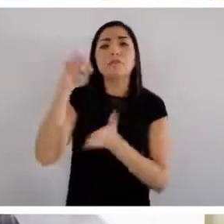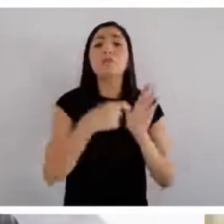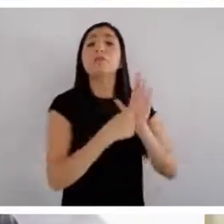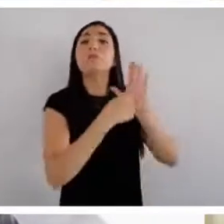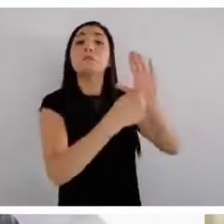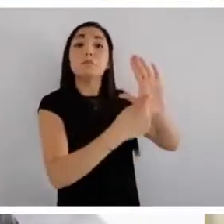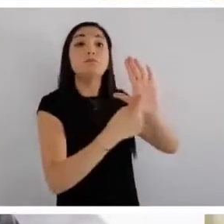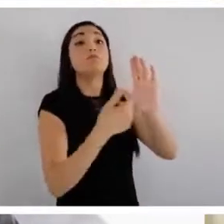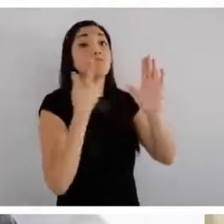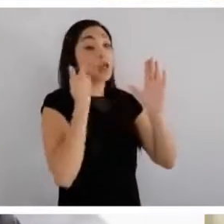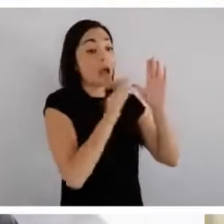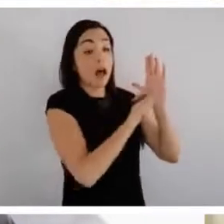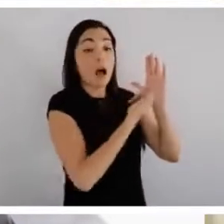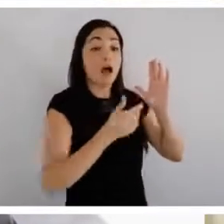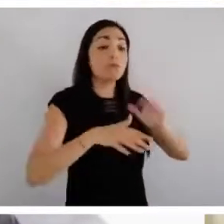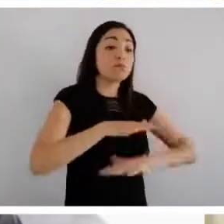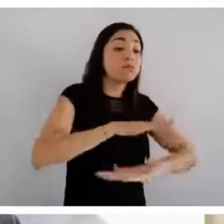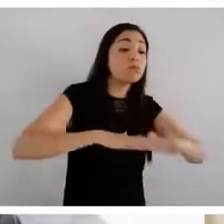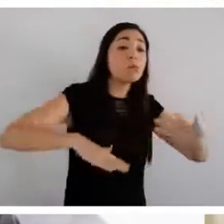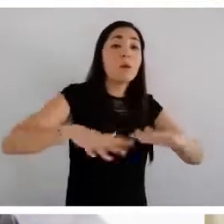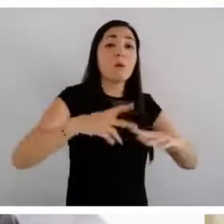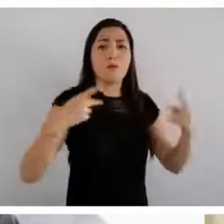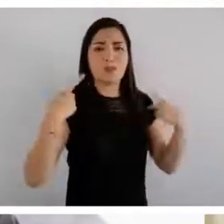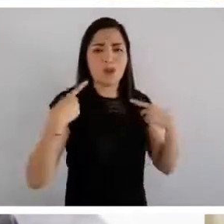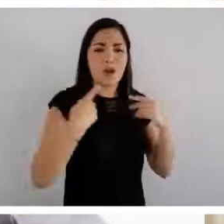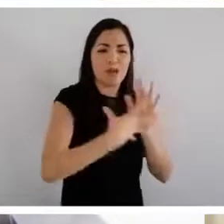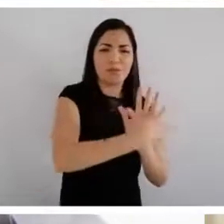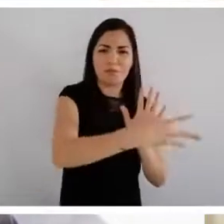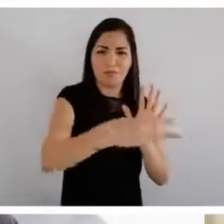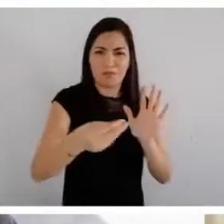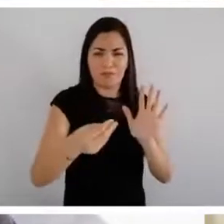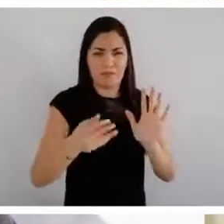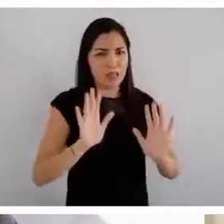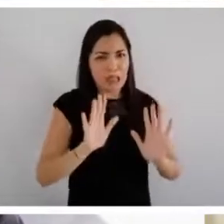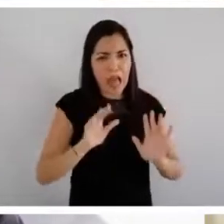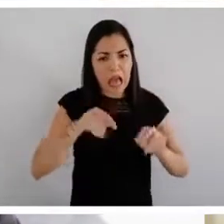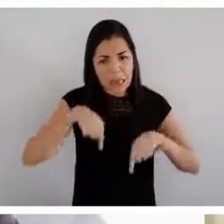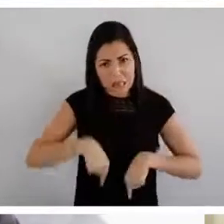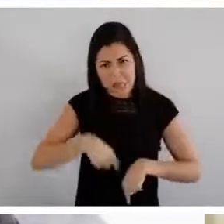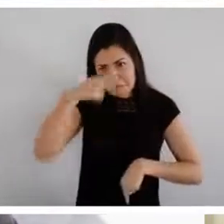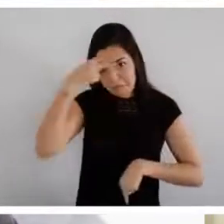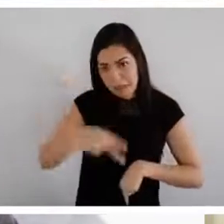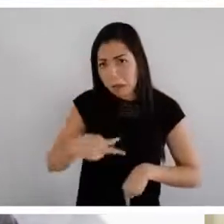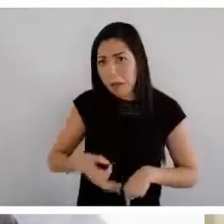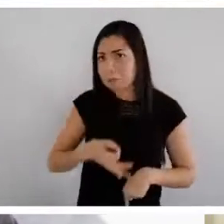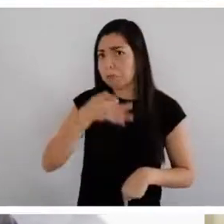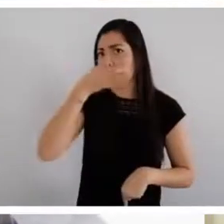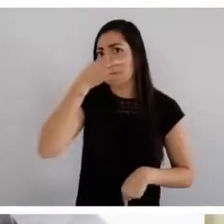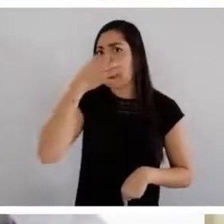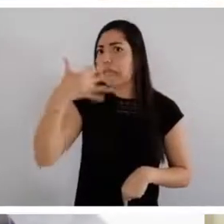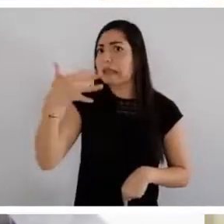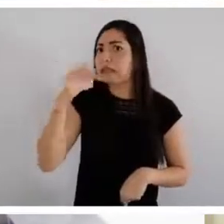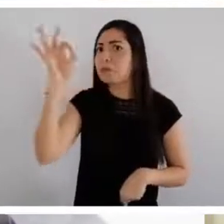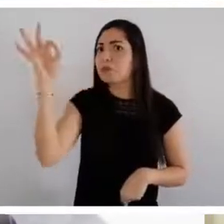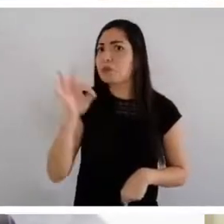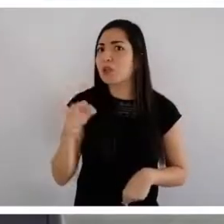comportamiento social de los mexicanos, mucho menos el comportamiento de la epidemia. En México, solamente el 15% de las personas utilizan iPhone.